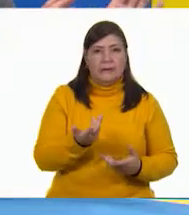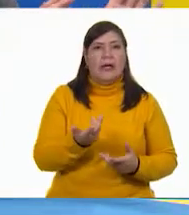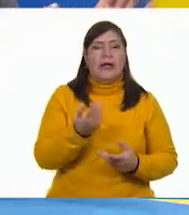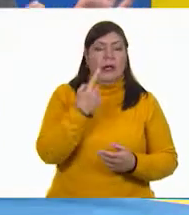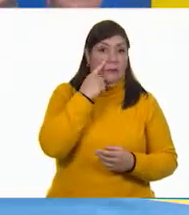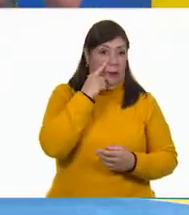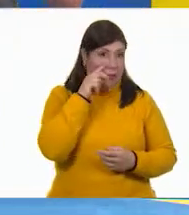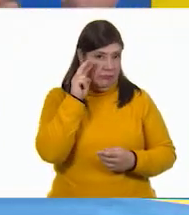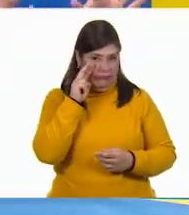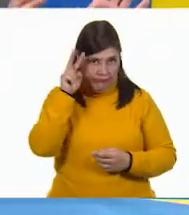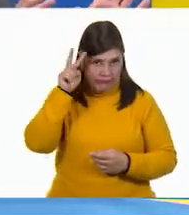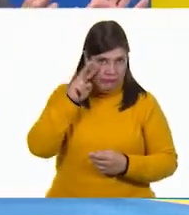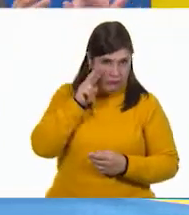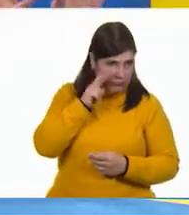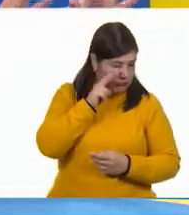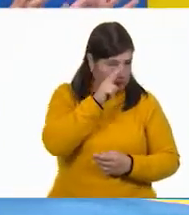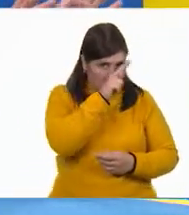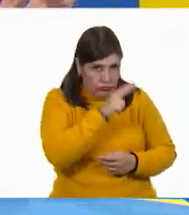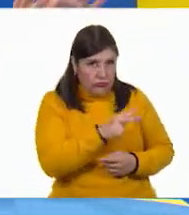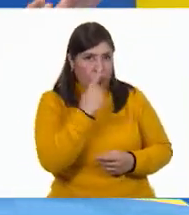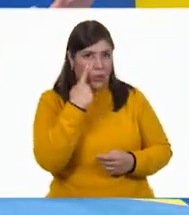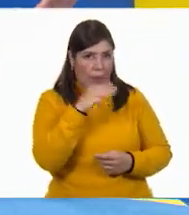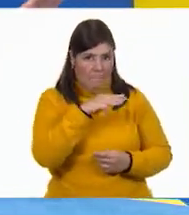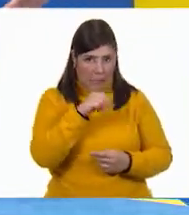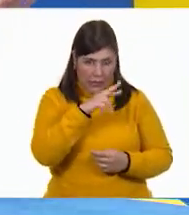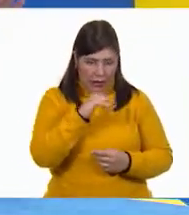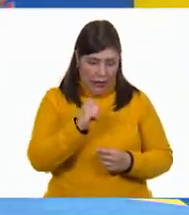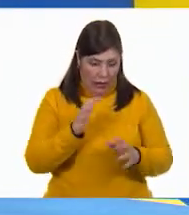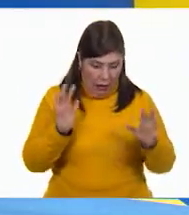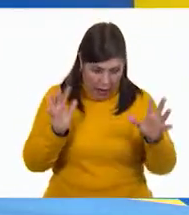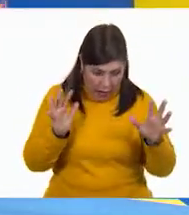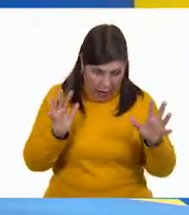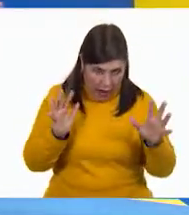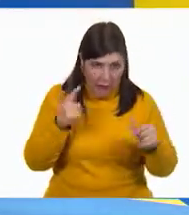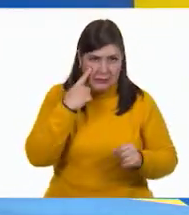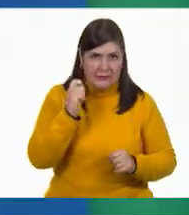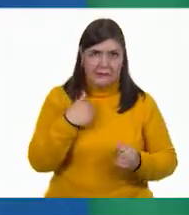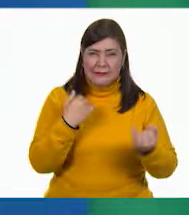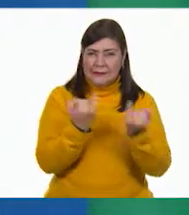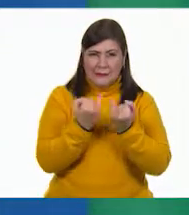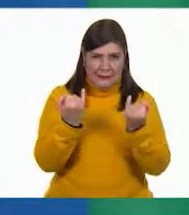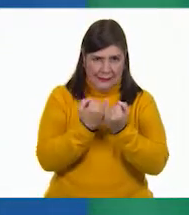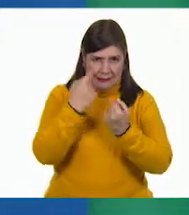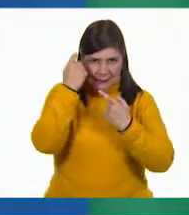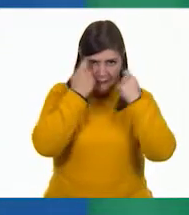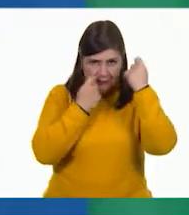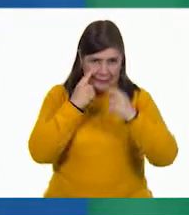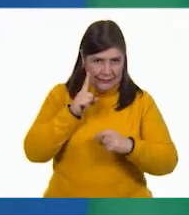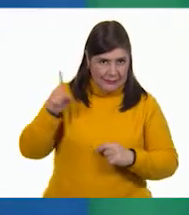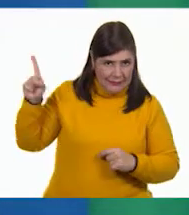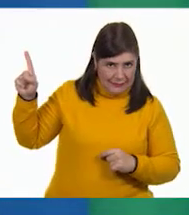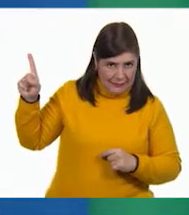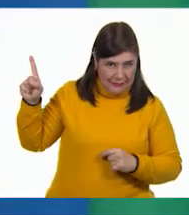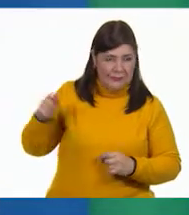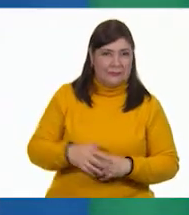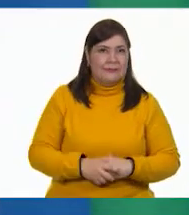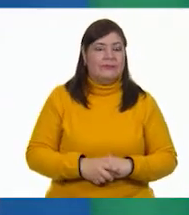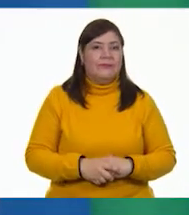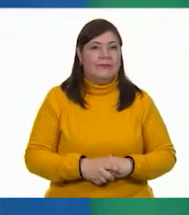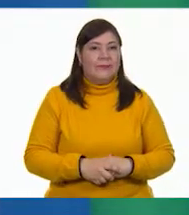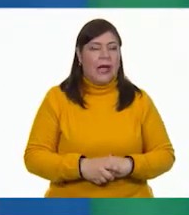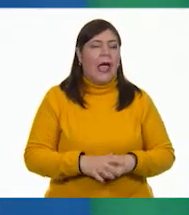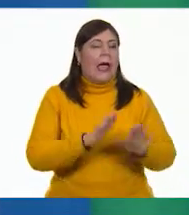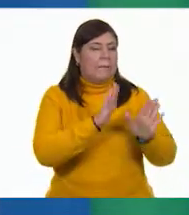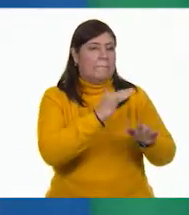María. Exacto. Tranquilamente. Sigue congelada con esa imagen de sorpresa. Ahora. Bueno,